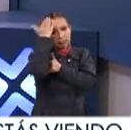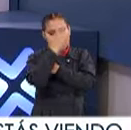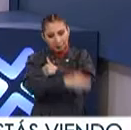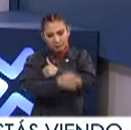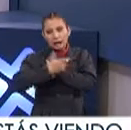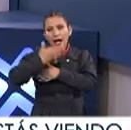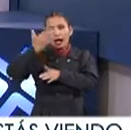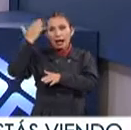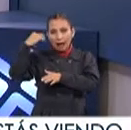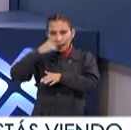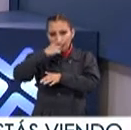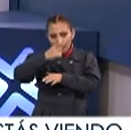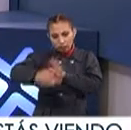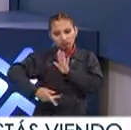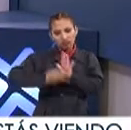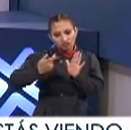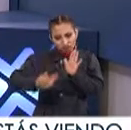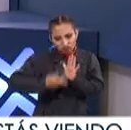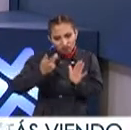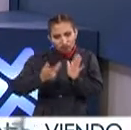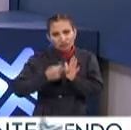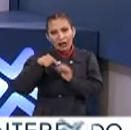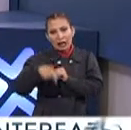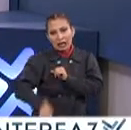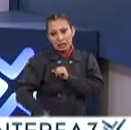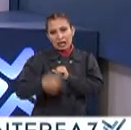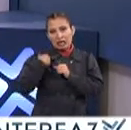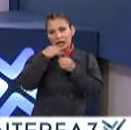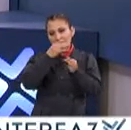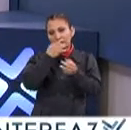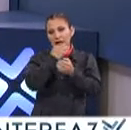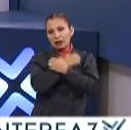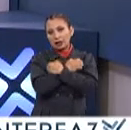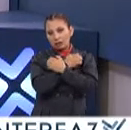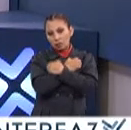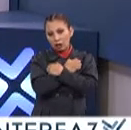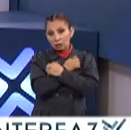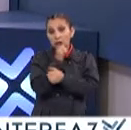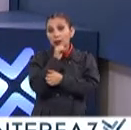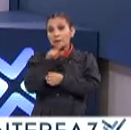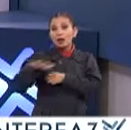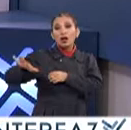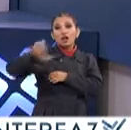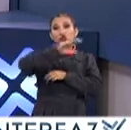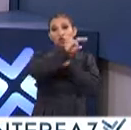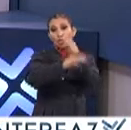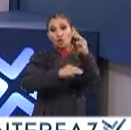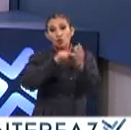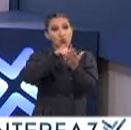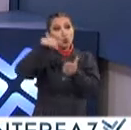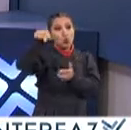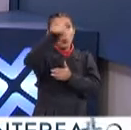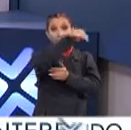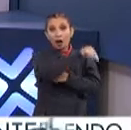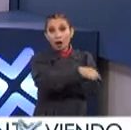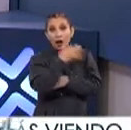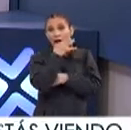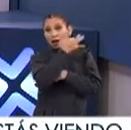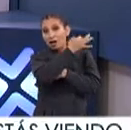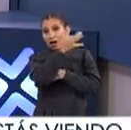hemos analizado Hasta el cansancio No solamente Aquí en la agencia Informativa de educación Sino en todos los medios E instituciones